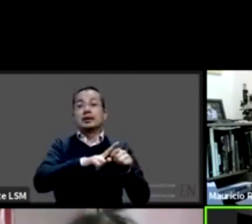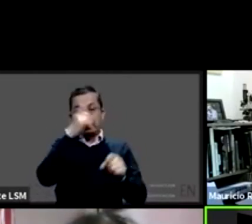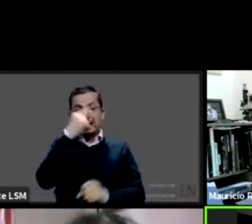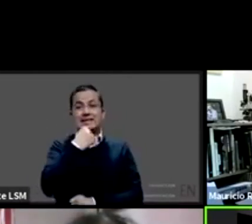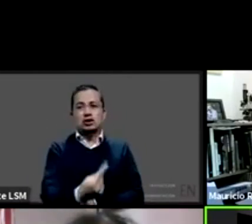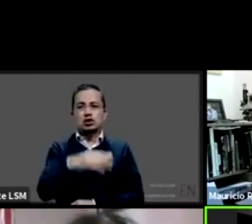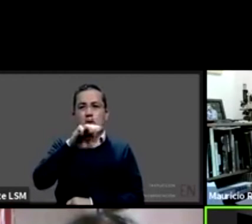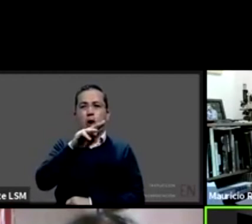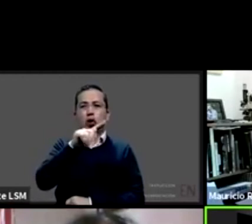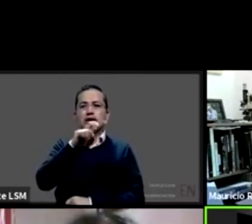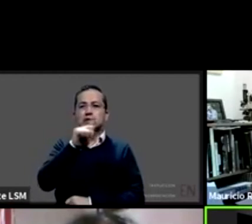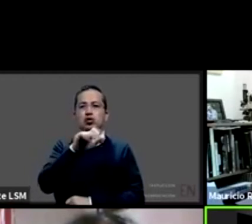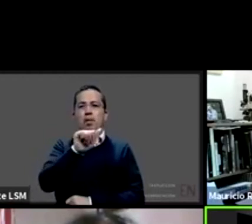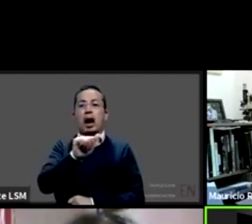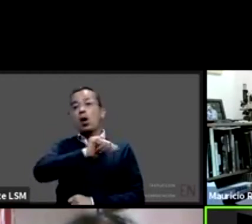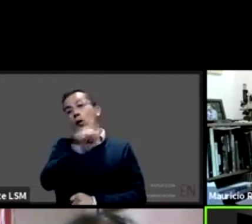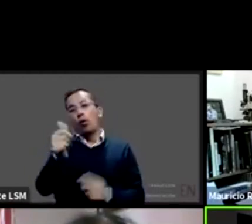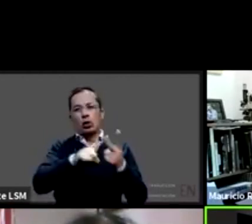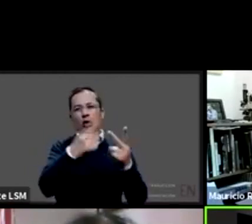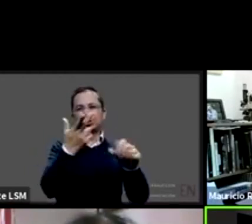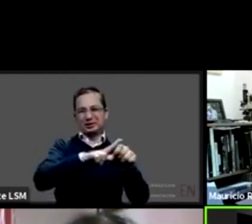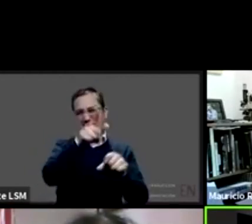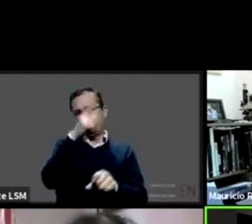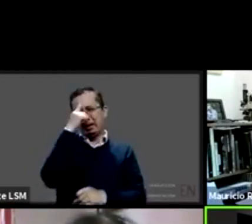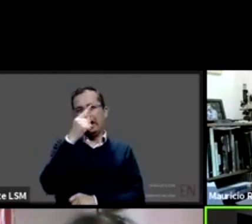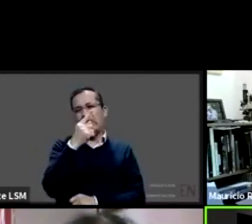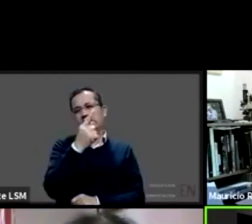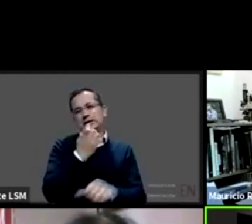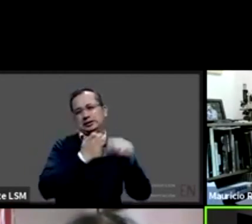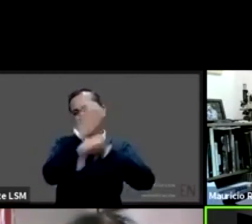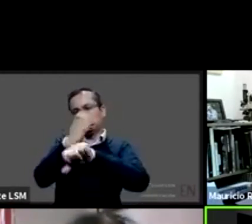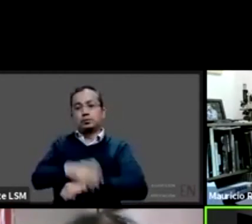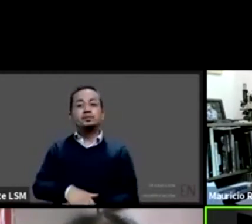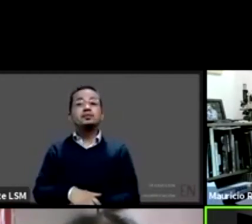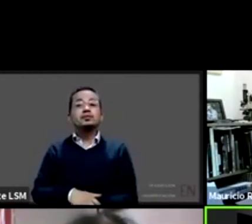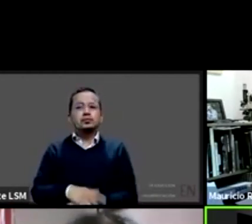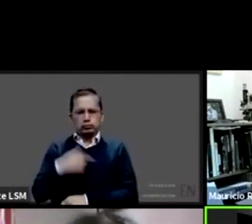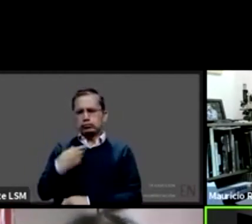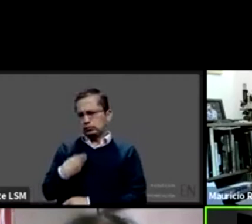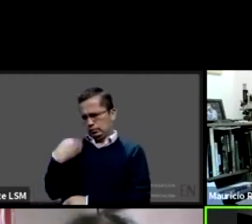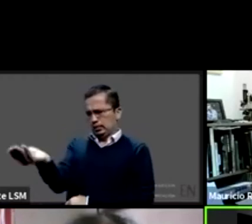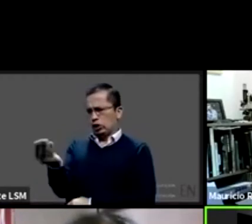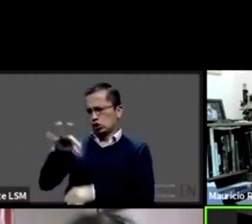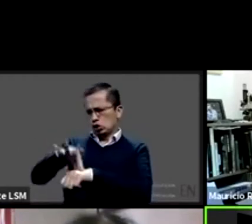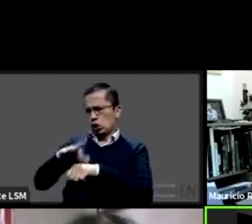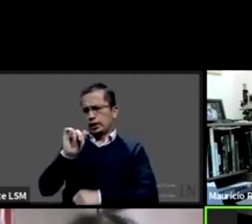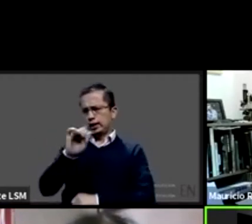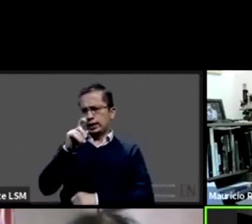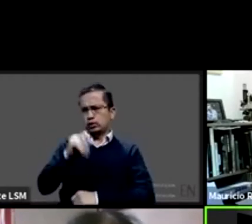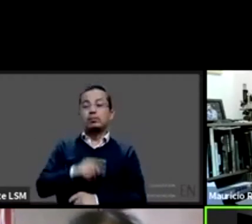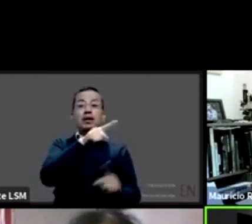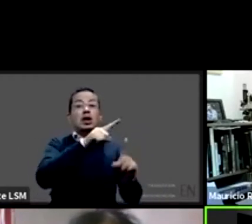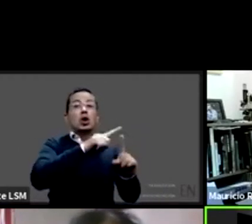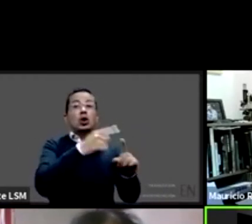provincia en donde a las madres se les negó pasar con los menores en el pediátrico de Moctezuma el niño salió muy